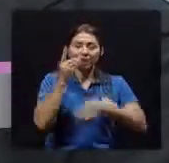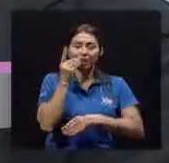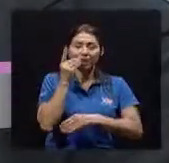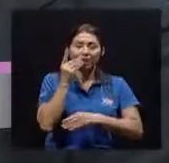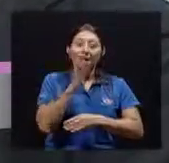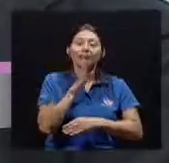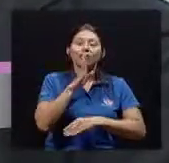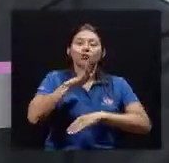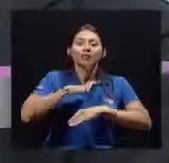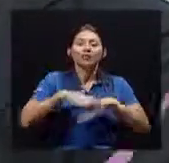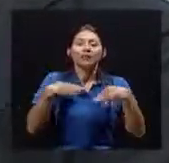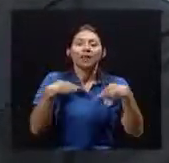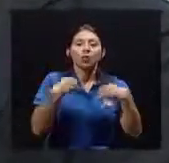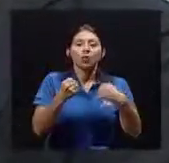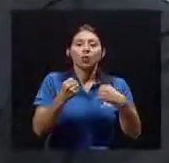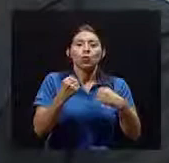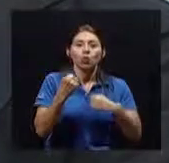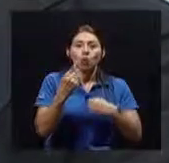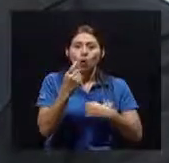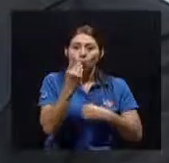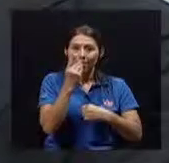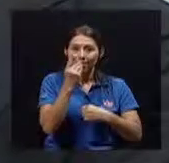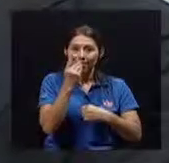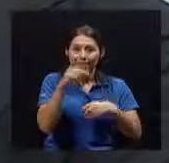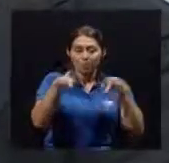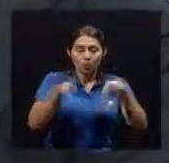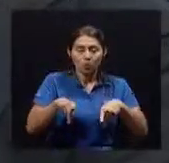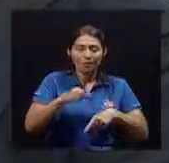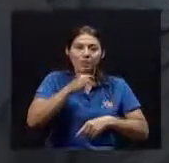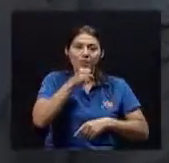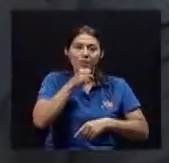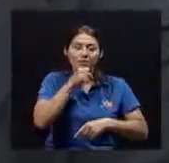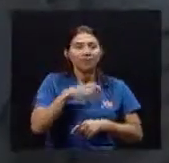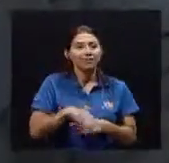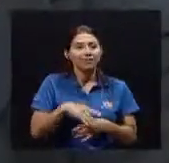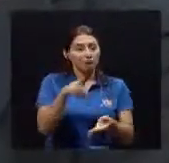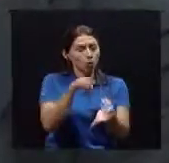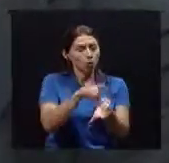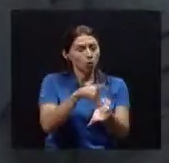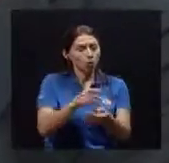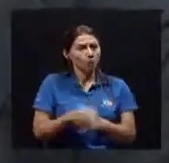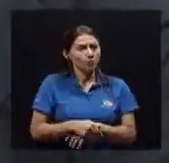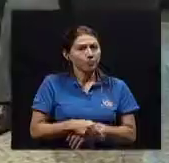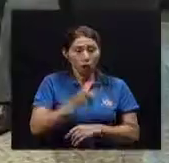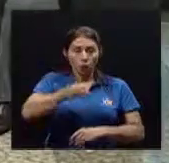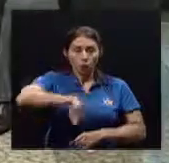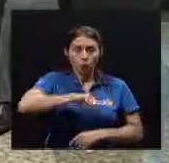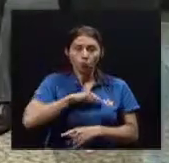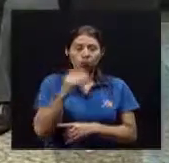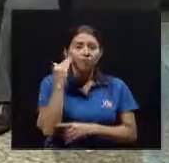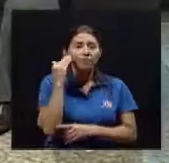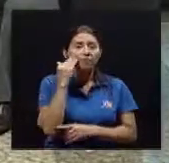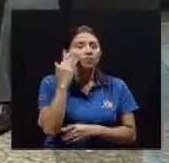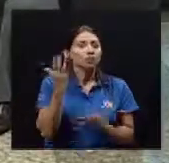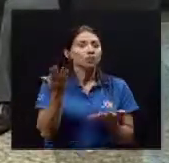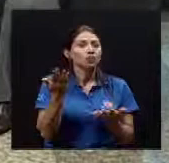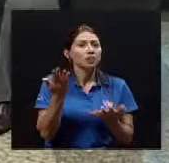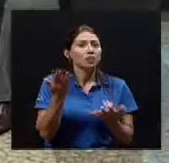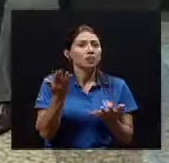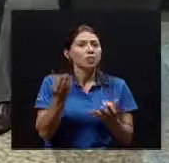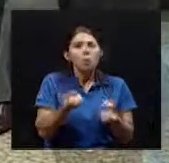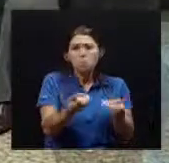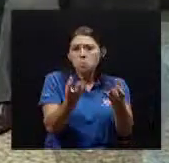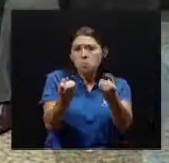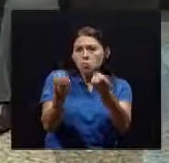Acerca De la salud oral De las personas Adultos mayores Doctor Sabemos que Gran parte De